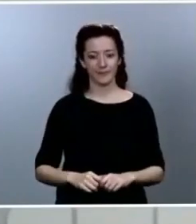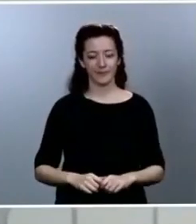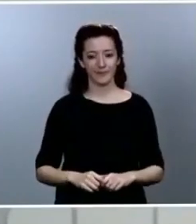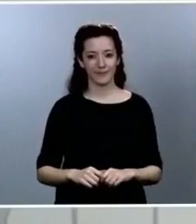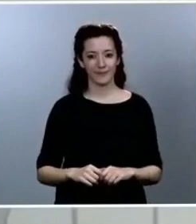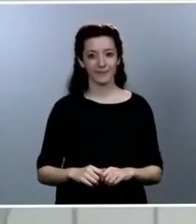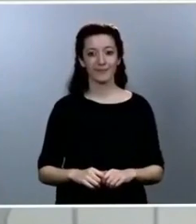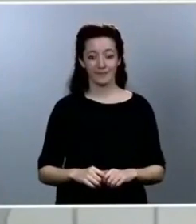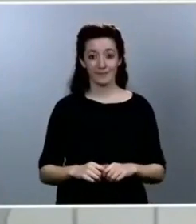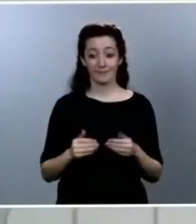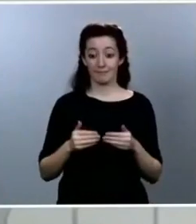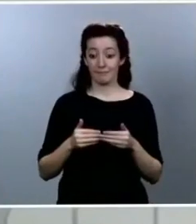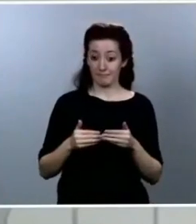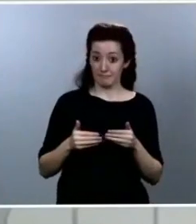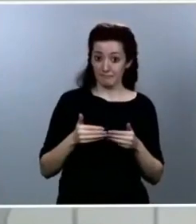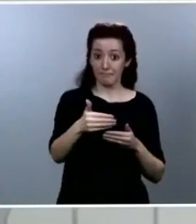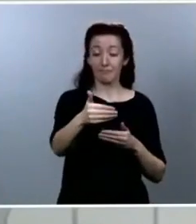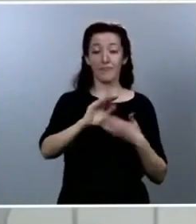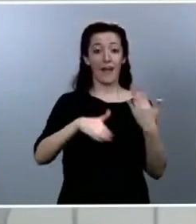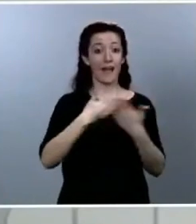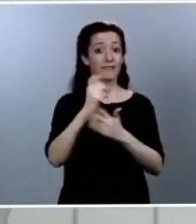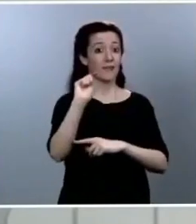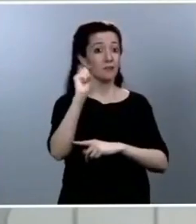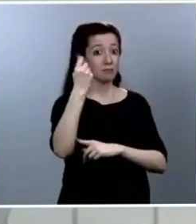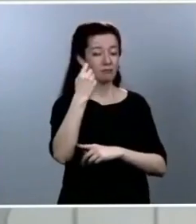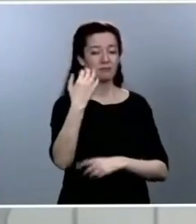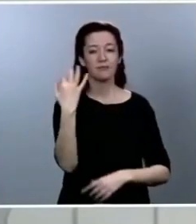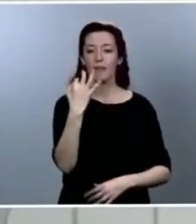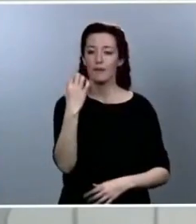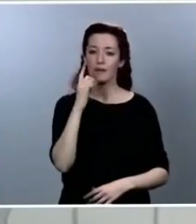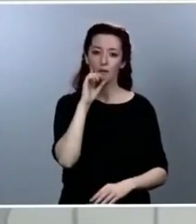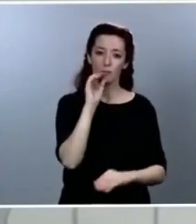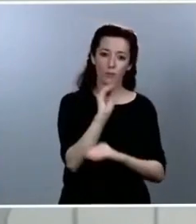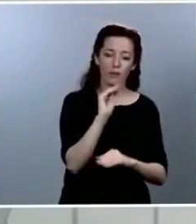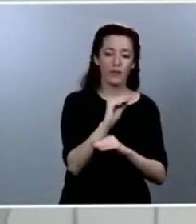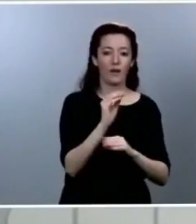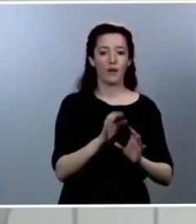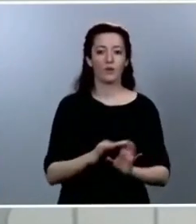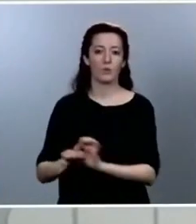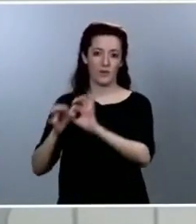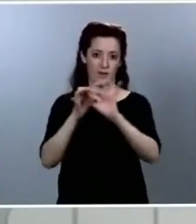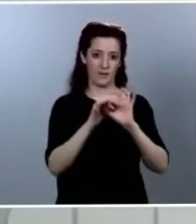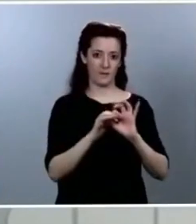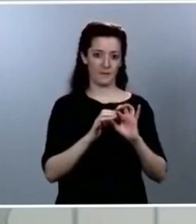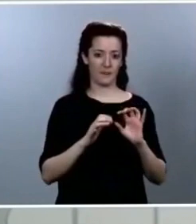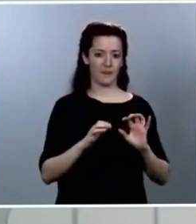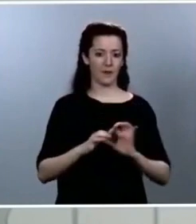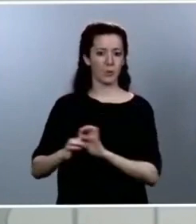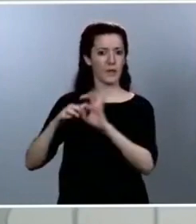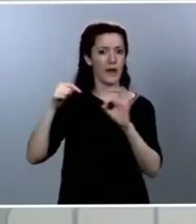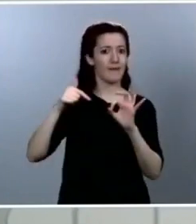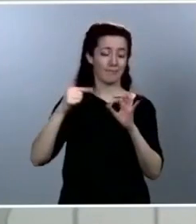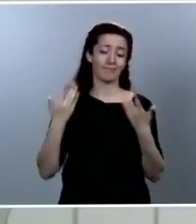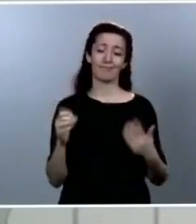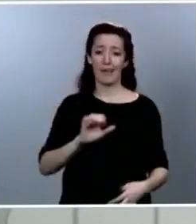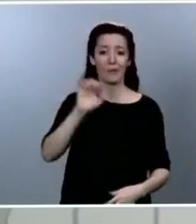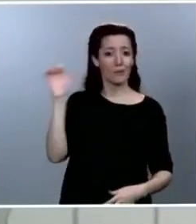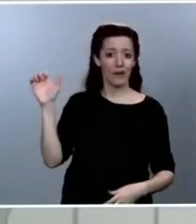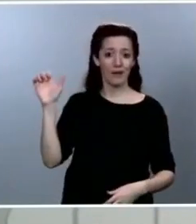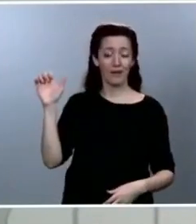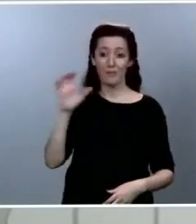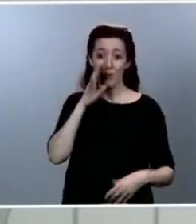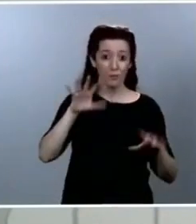nuestras guías. Unidad desde luego en Europa, que es hasta el momento la zona más golpeada del planeta por la epidemia.